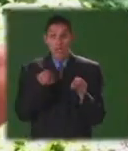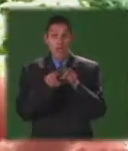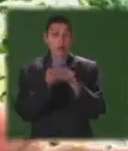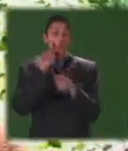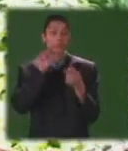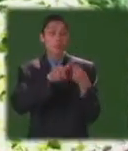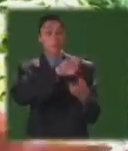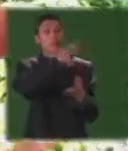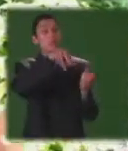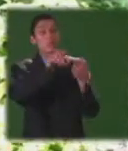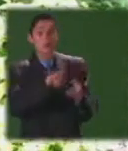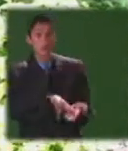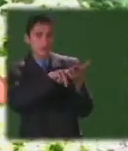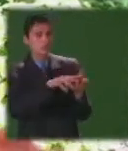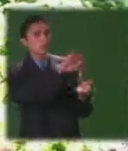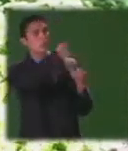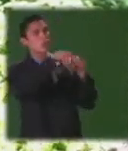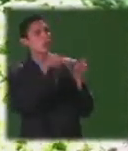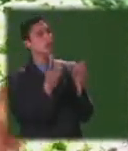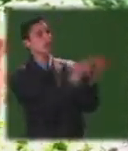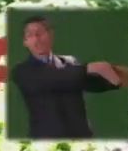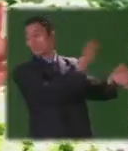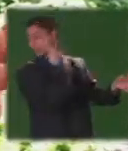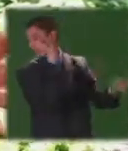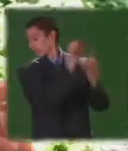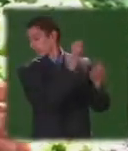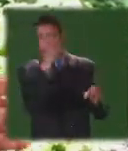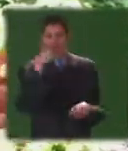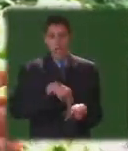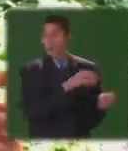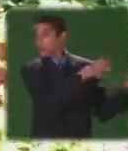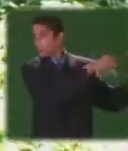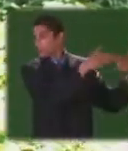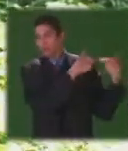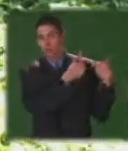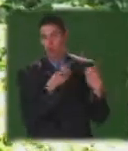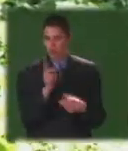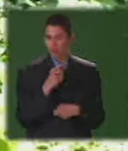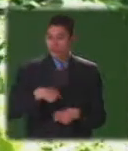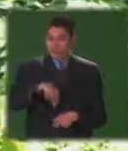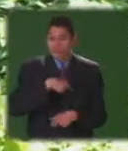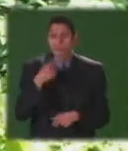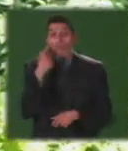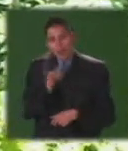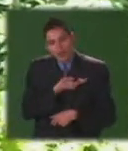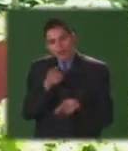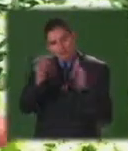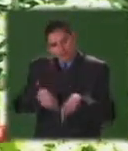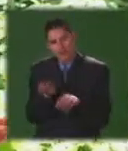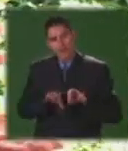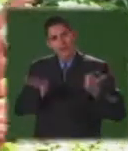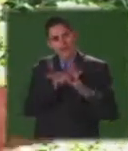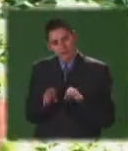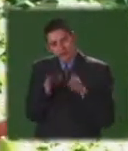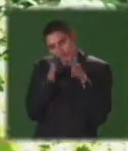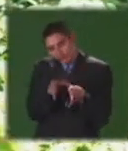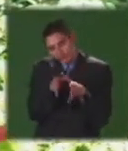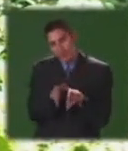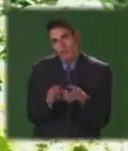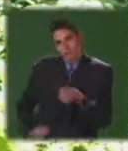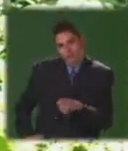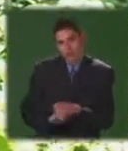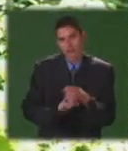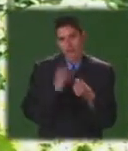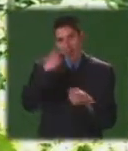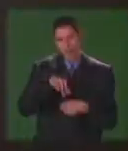abandonemos a nuestros hijos a que nos vean de ellos sino es un proceso en el cual nosotros como padres de familia hacemos o jugamos un papel